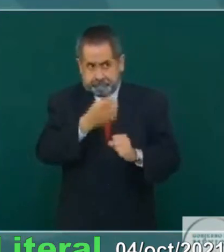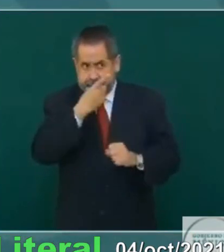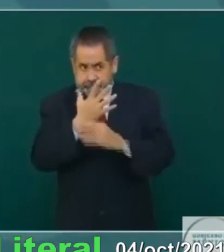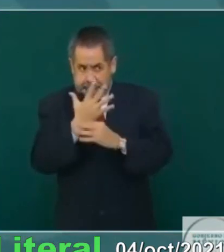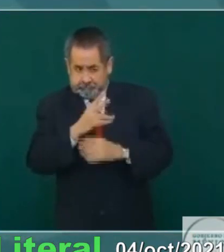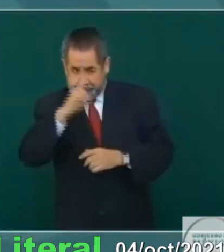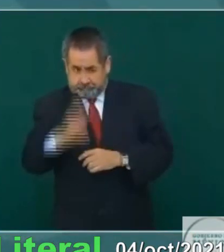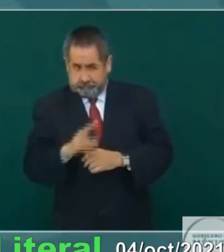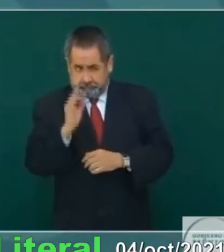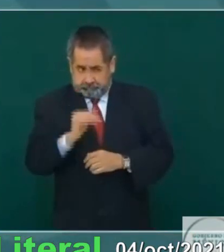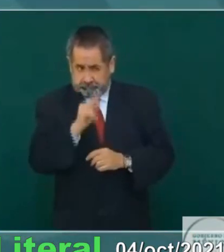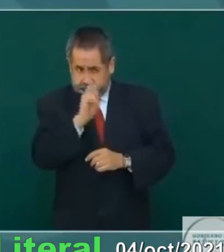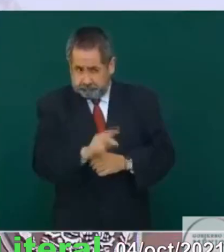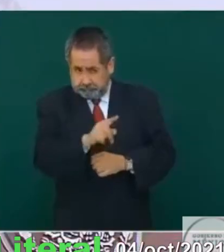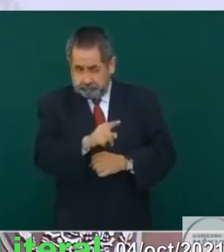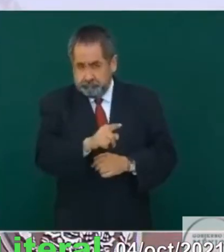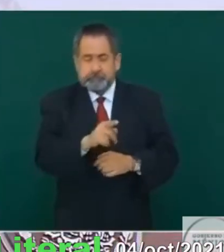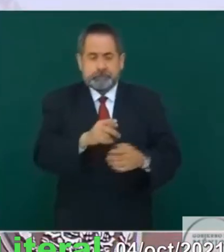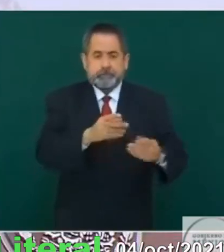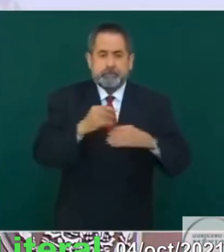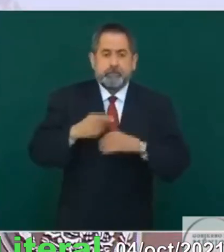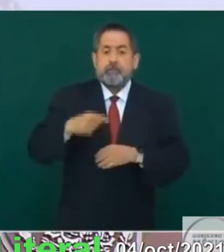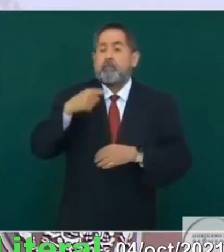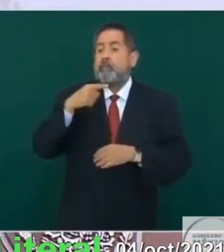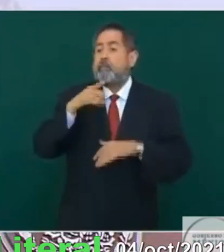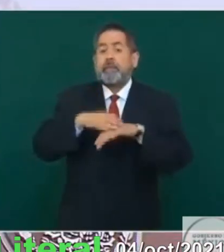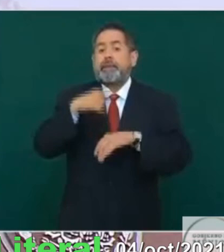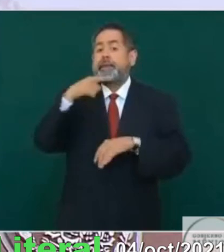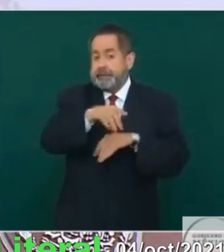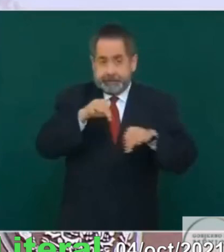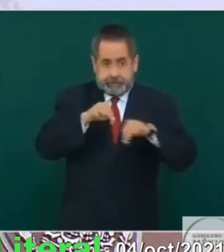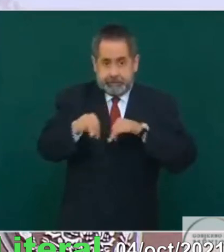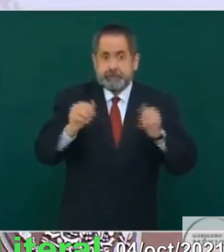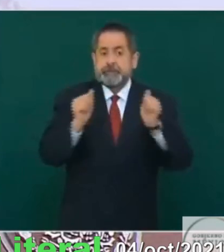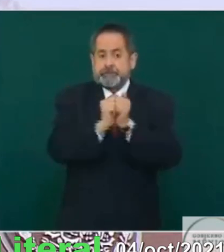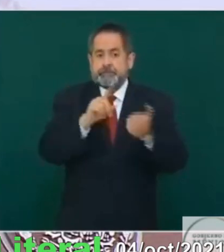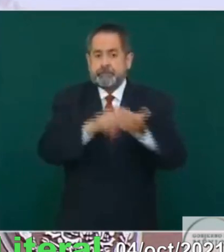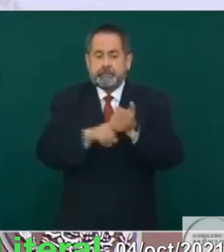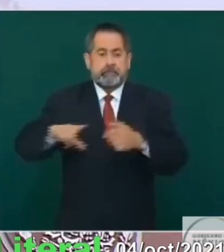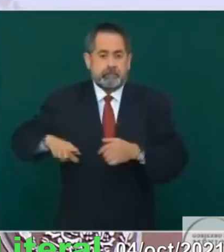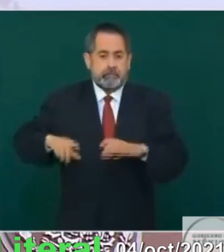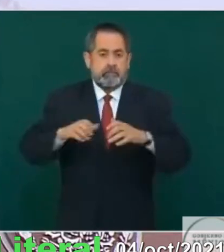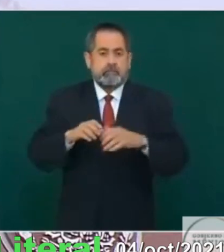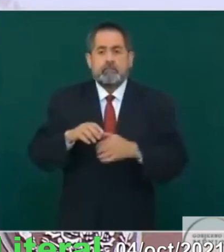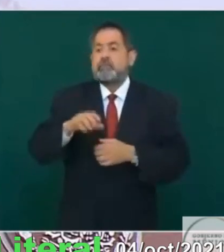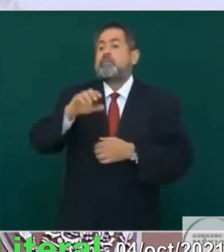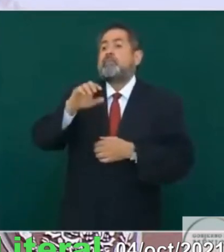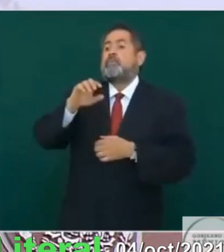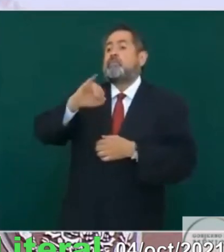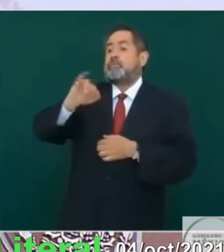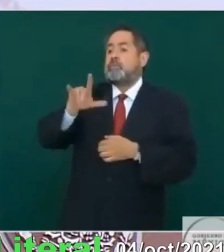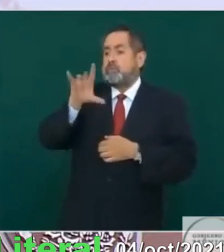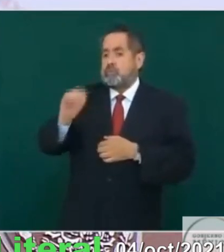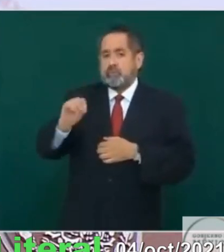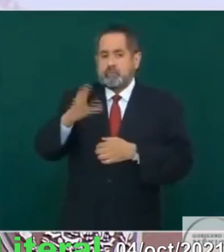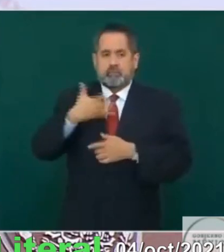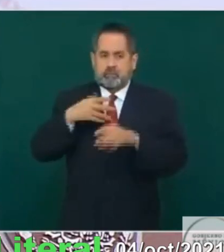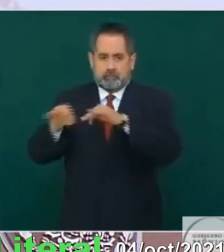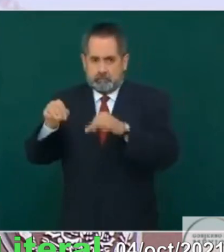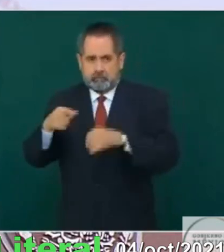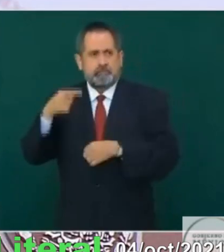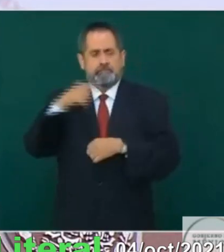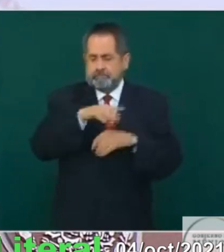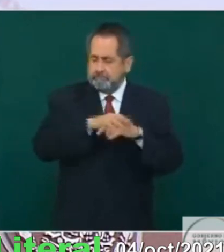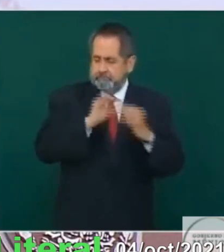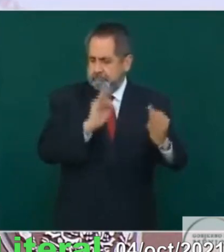dijiste. Porque él trabaja en el gobierno, ya Julio no trabaja en el gobierno, él tendrá que aclarar.